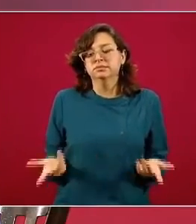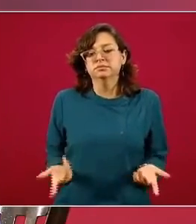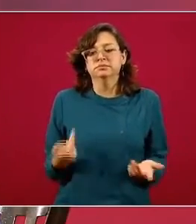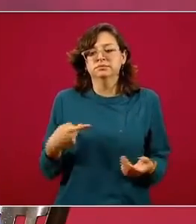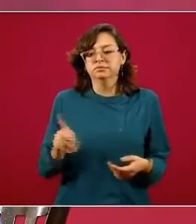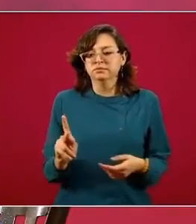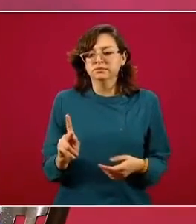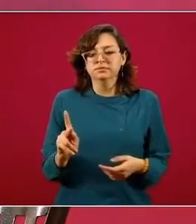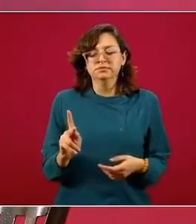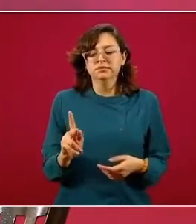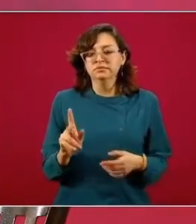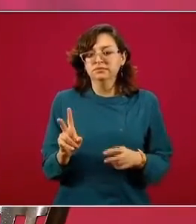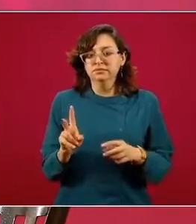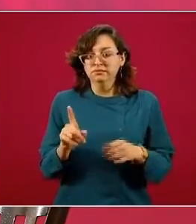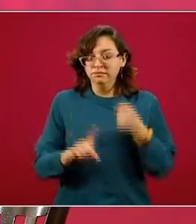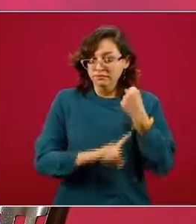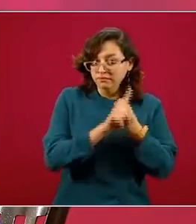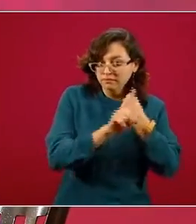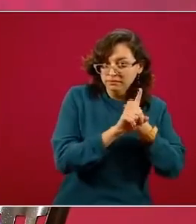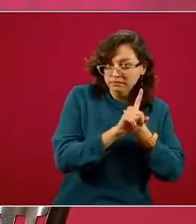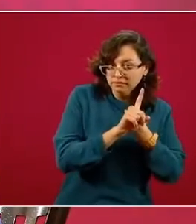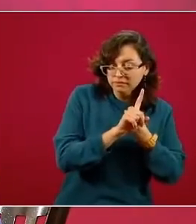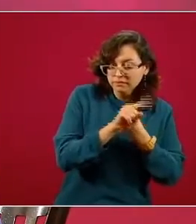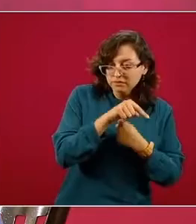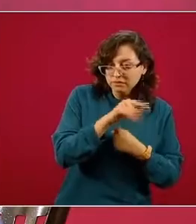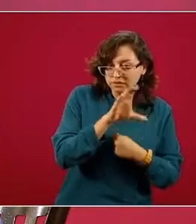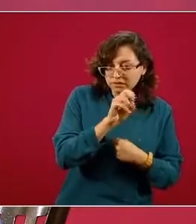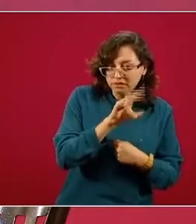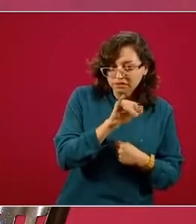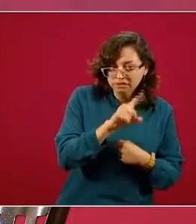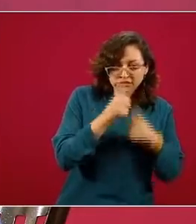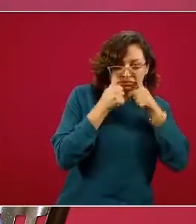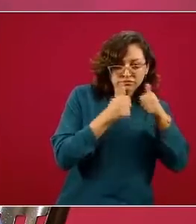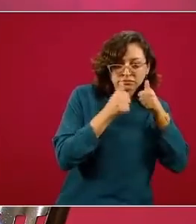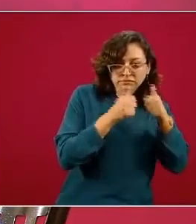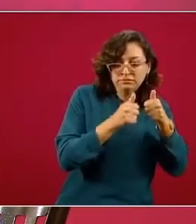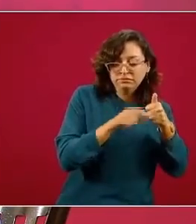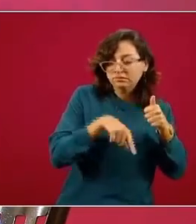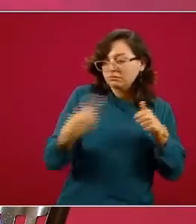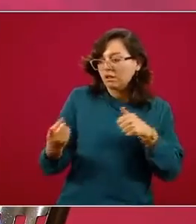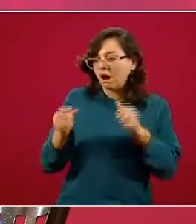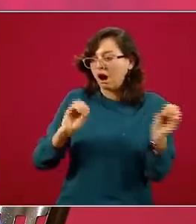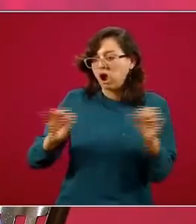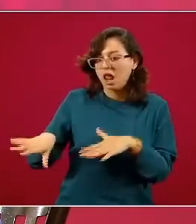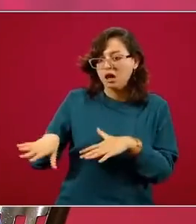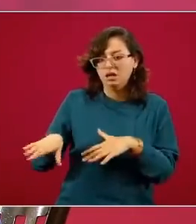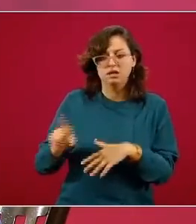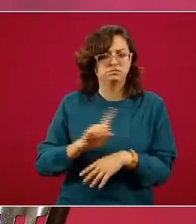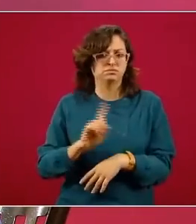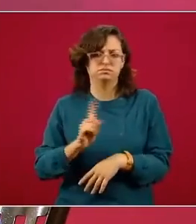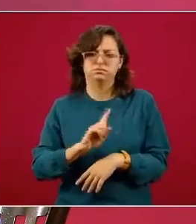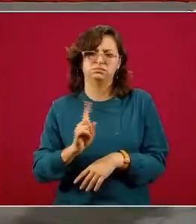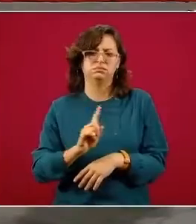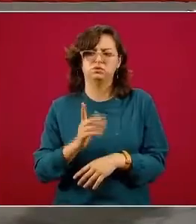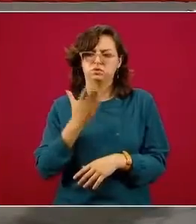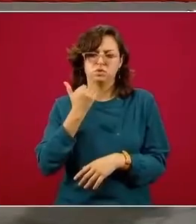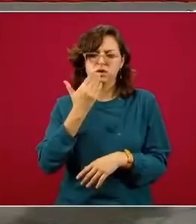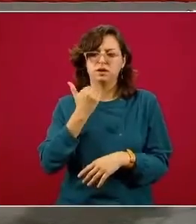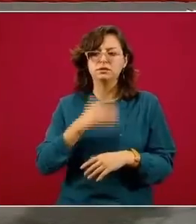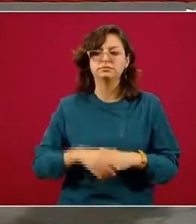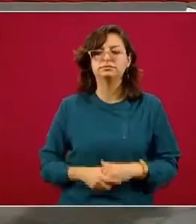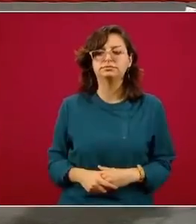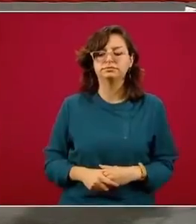sustancialmente no es por una disposición de la reconversión hospitalaria o de la organización de servicios.